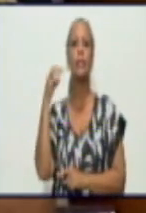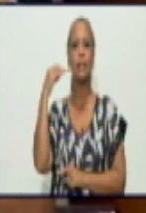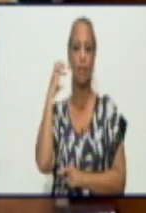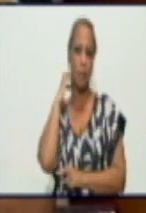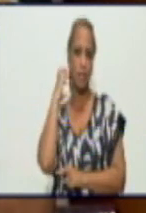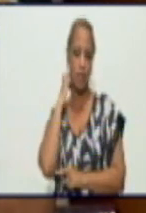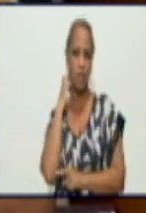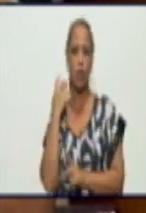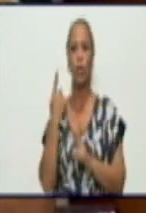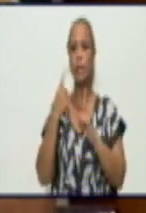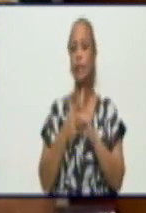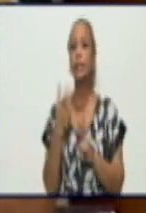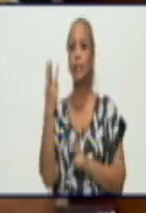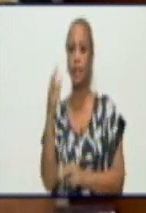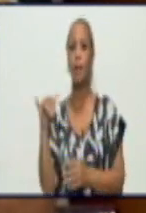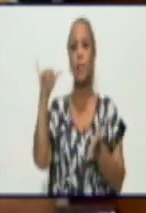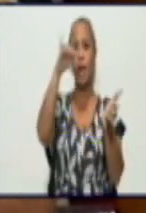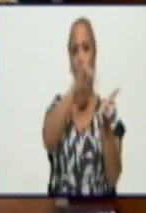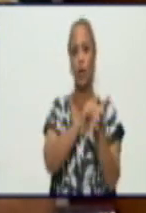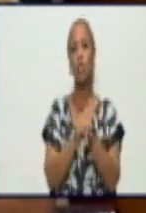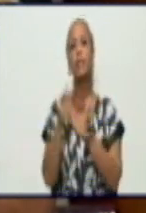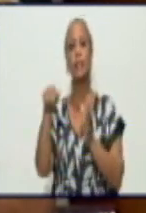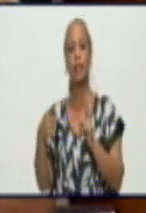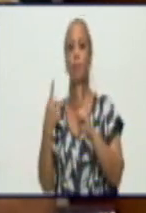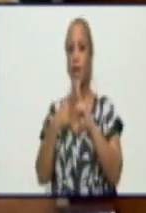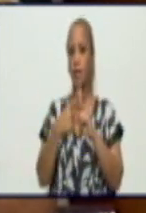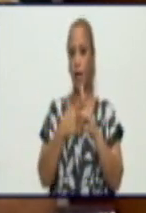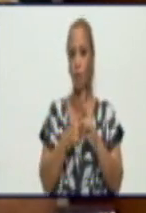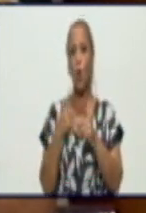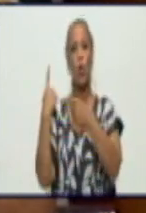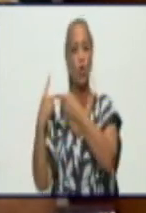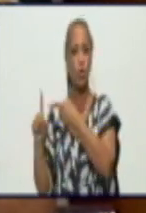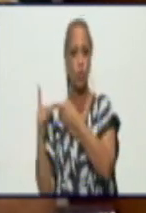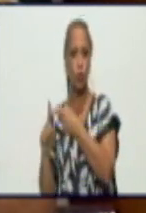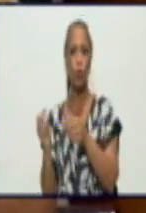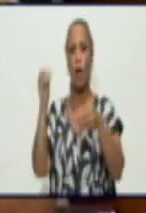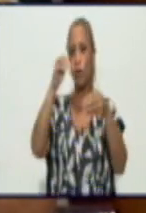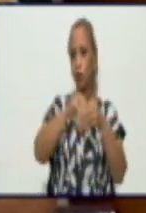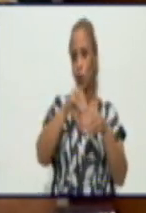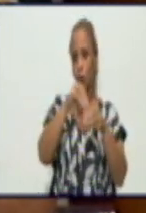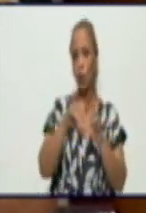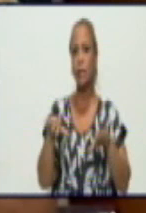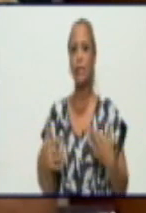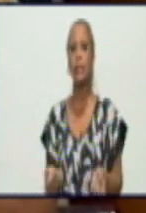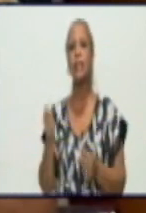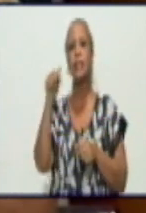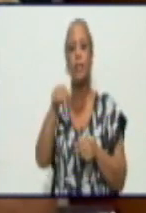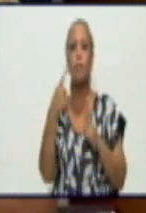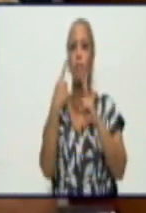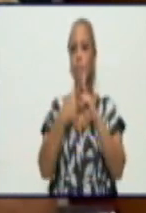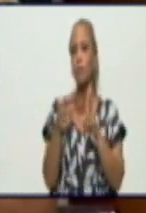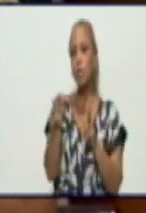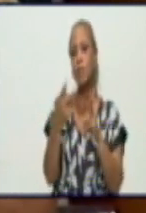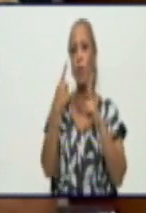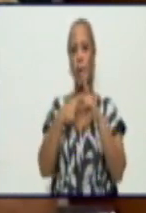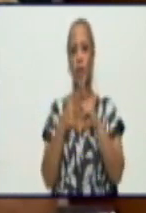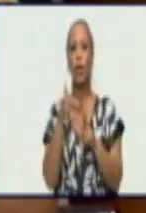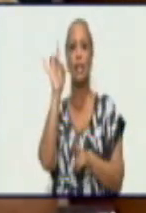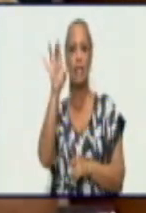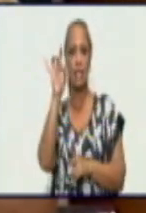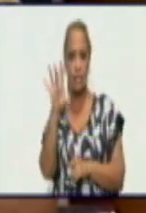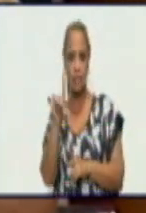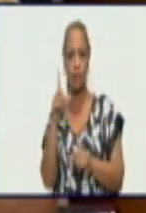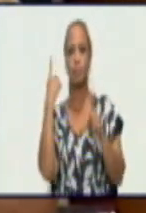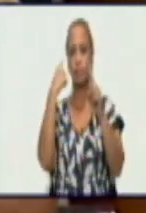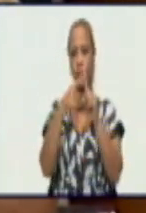Bayamo. El resto de los casos son autóctonos. Y en la incidencia de este tipo, Bayamo con 15 casos. Jiguaní con 6 casos.